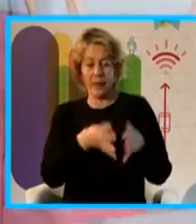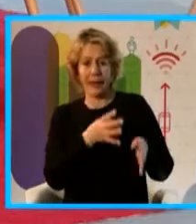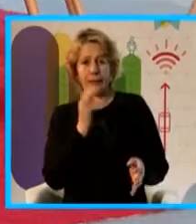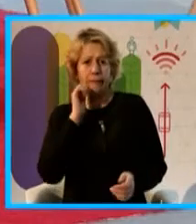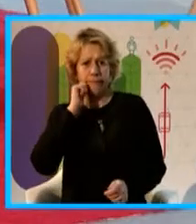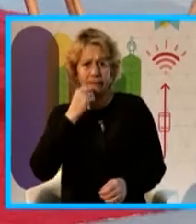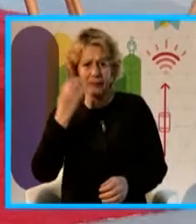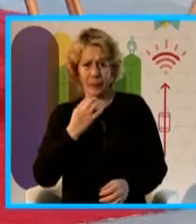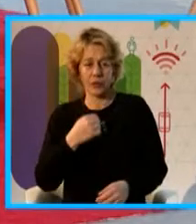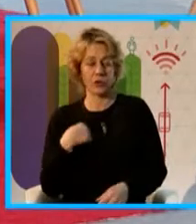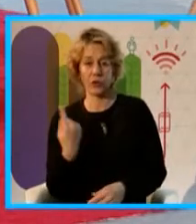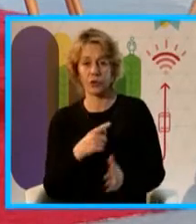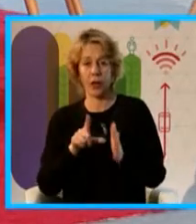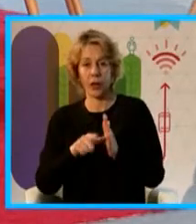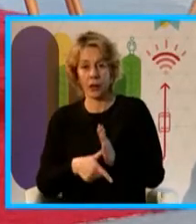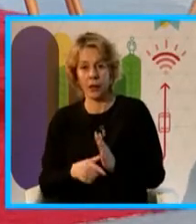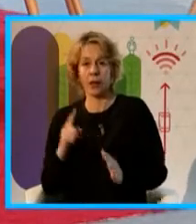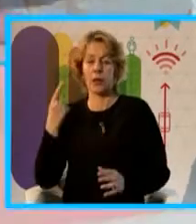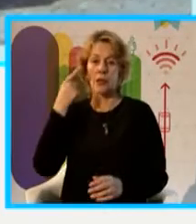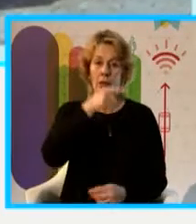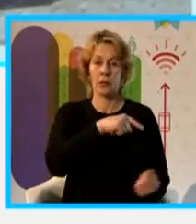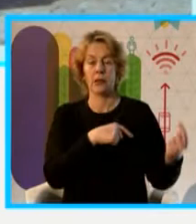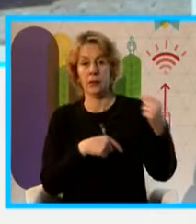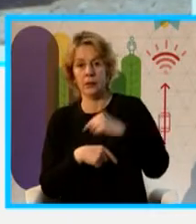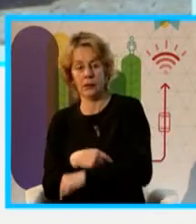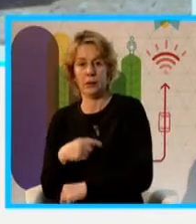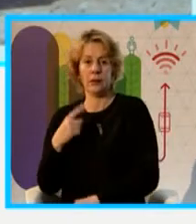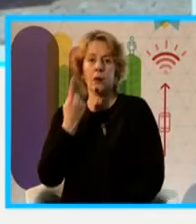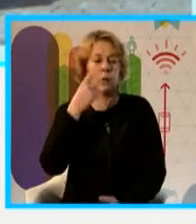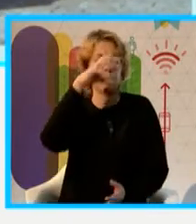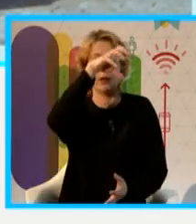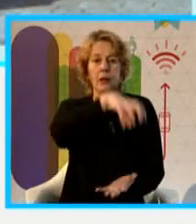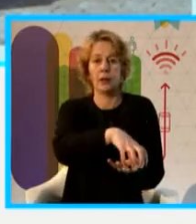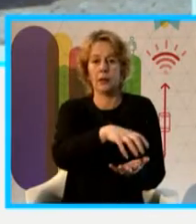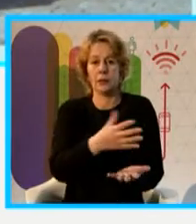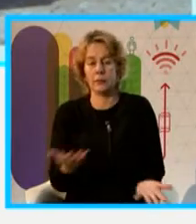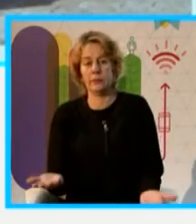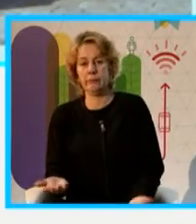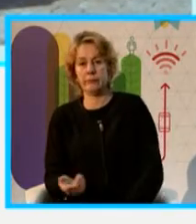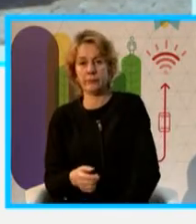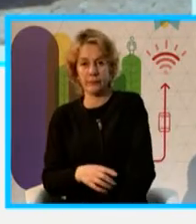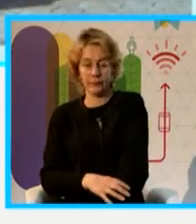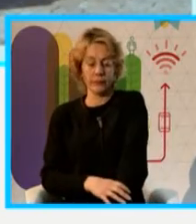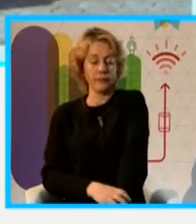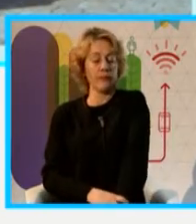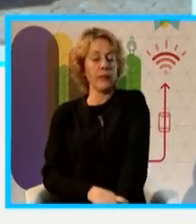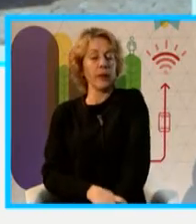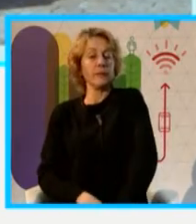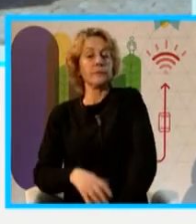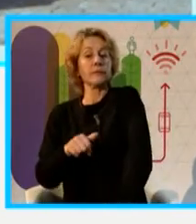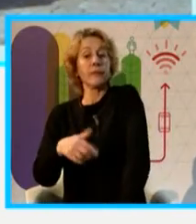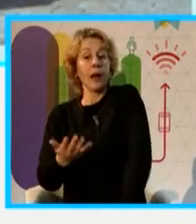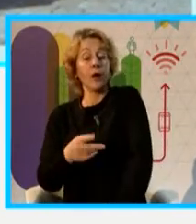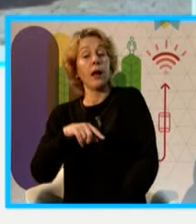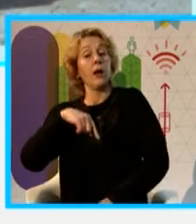además de los equipos manuales, trajimos otra estación, esa otra también, además de materia particular, nos permite medir gases